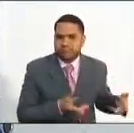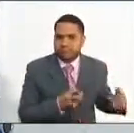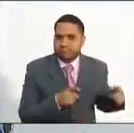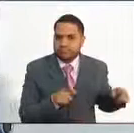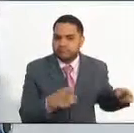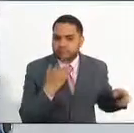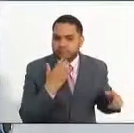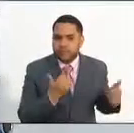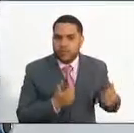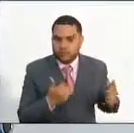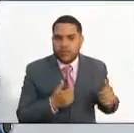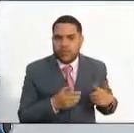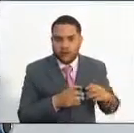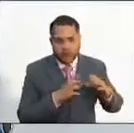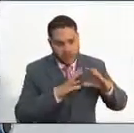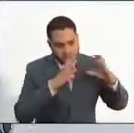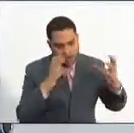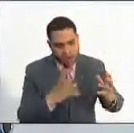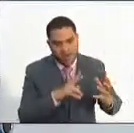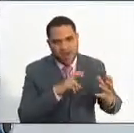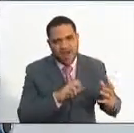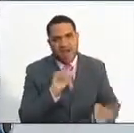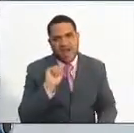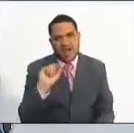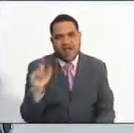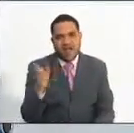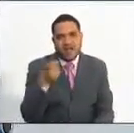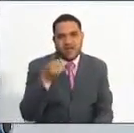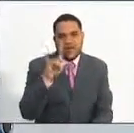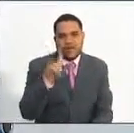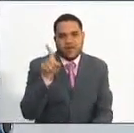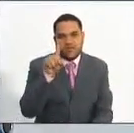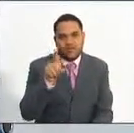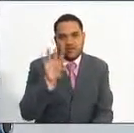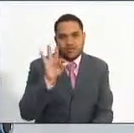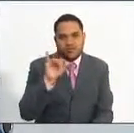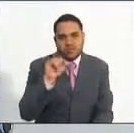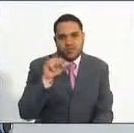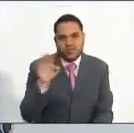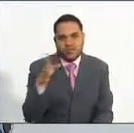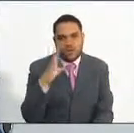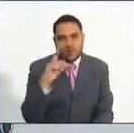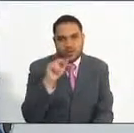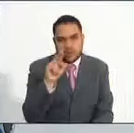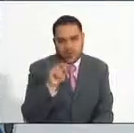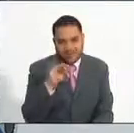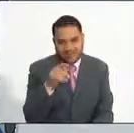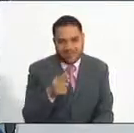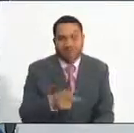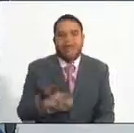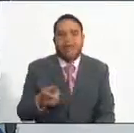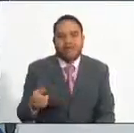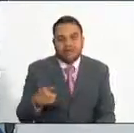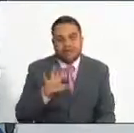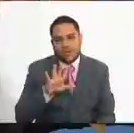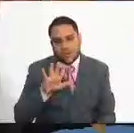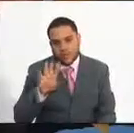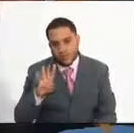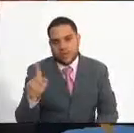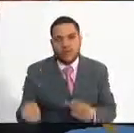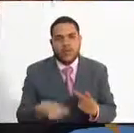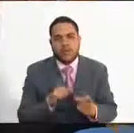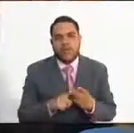Instituto Geográfico Agustín Codazzi con 54 vacantes. La convocatoria para el ICBF con 2.400